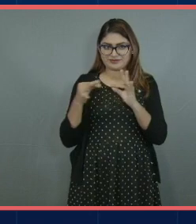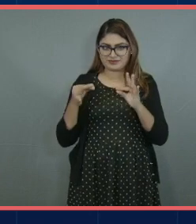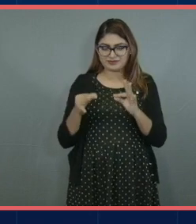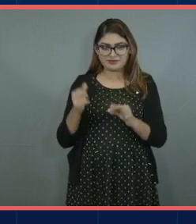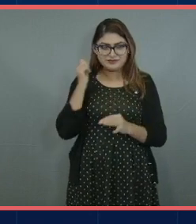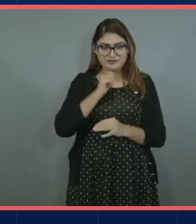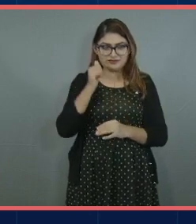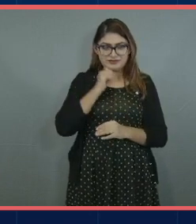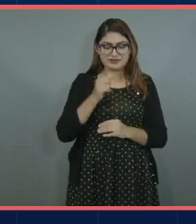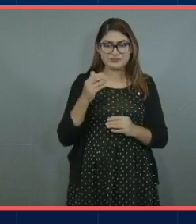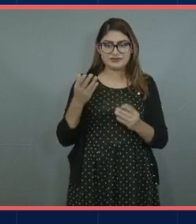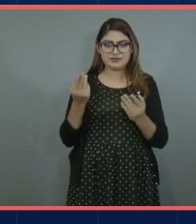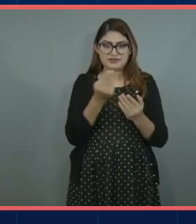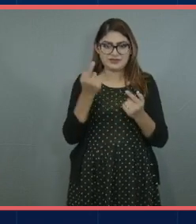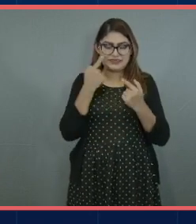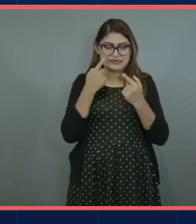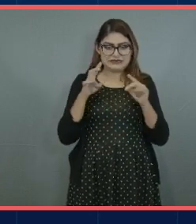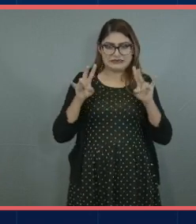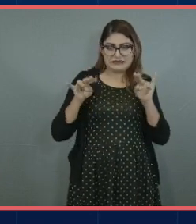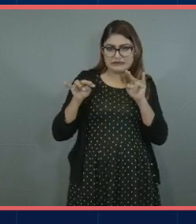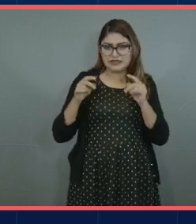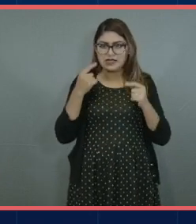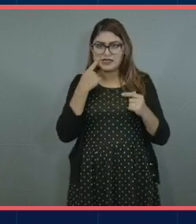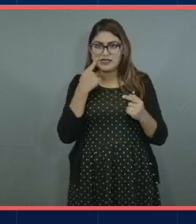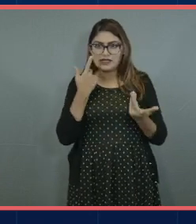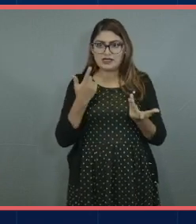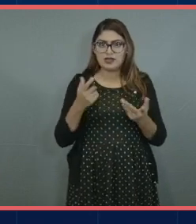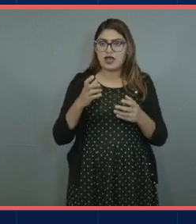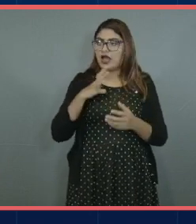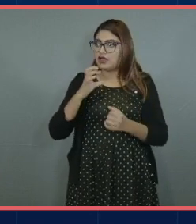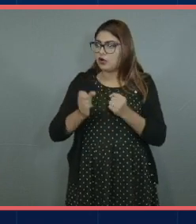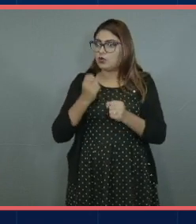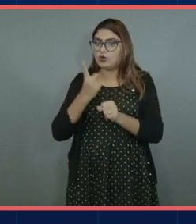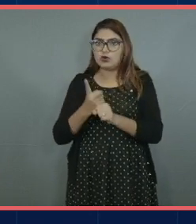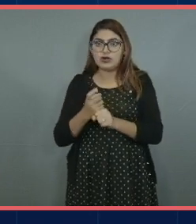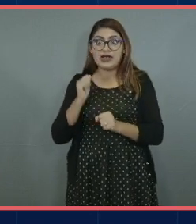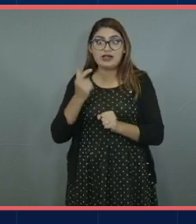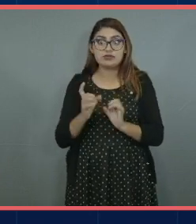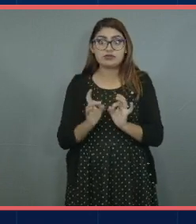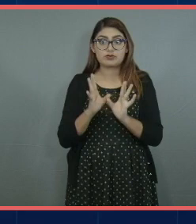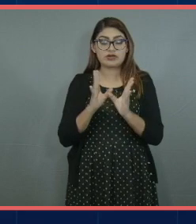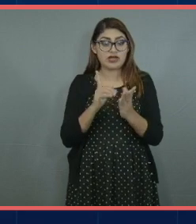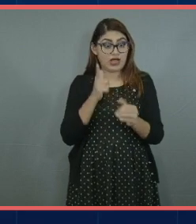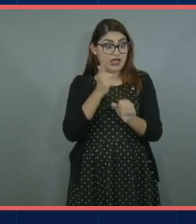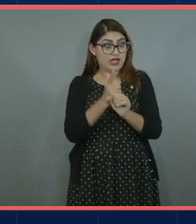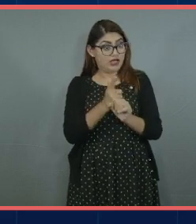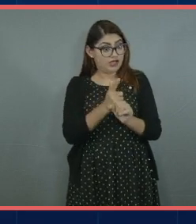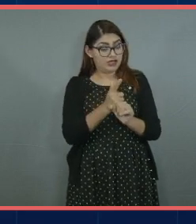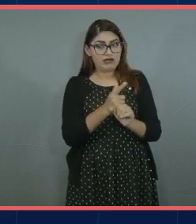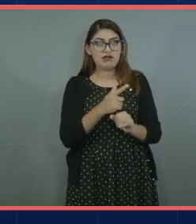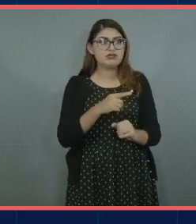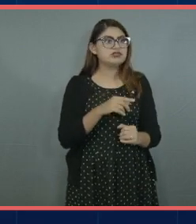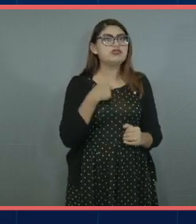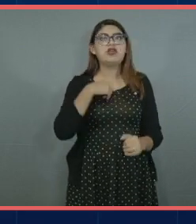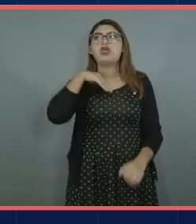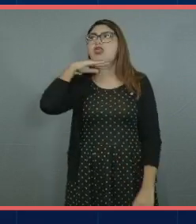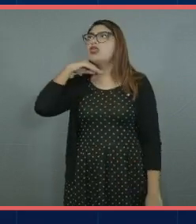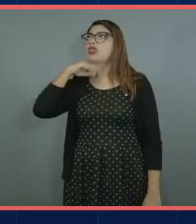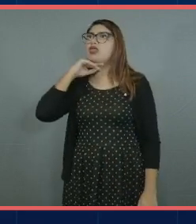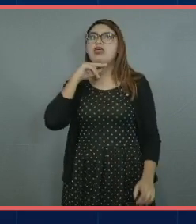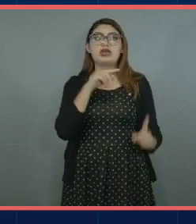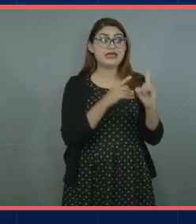muy muy despiertos para para ver las oportunidades que nos que nos pone la vida a veces las podemos tener enfrente y no verlas y